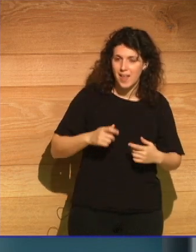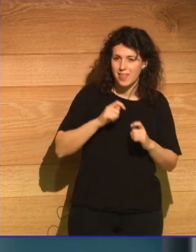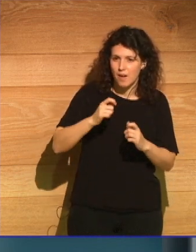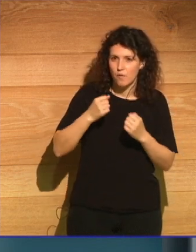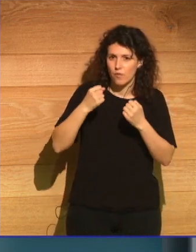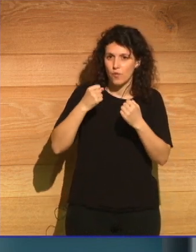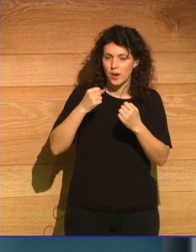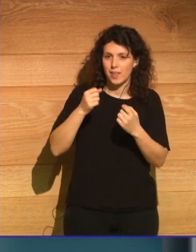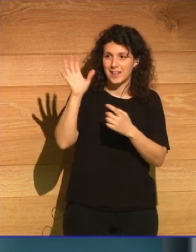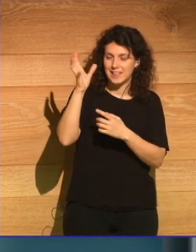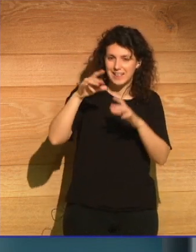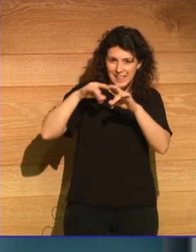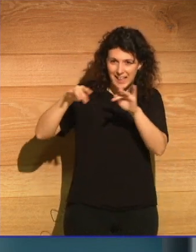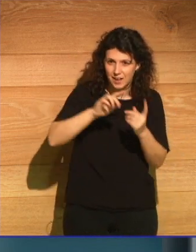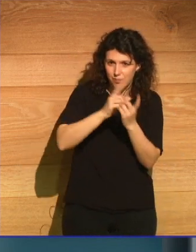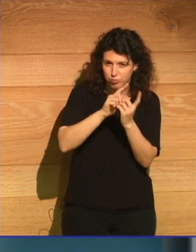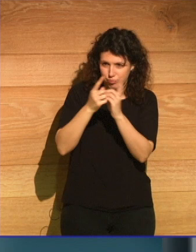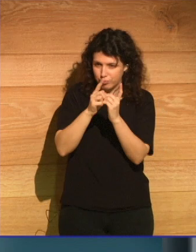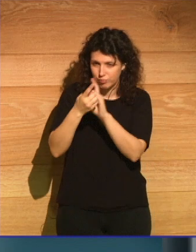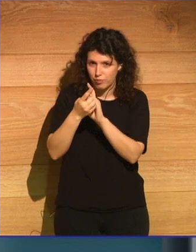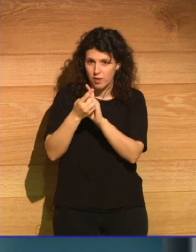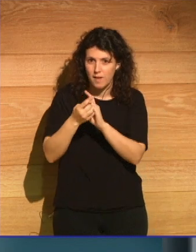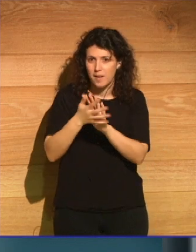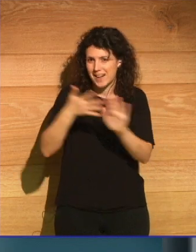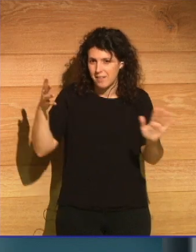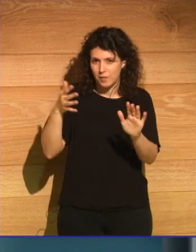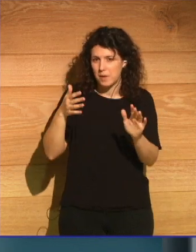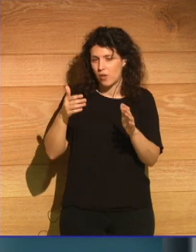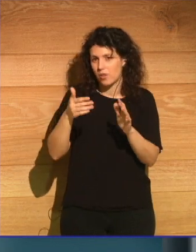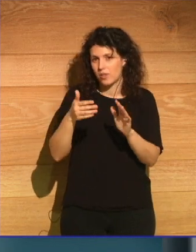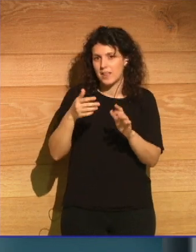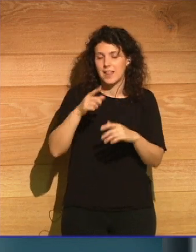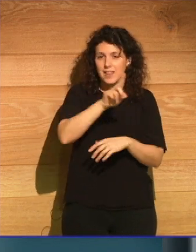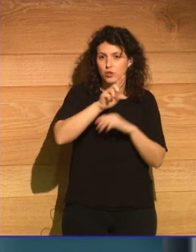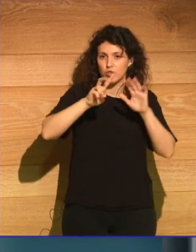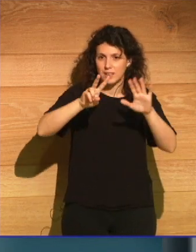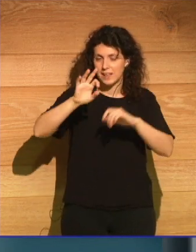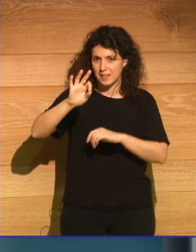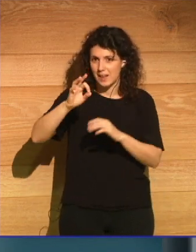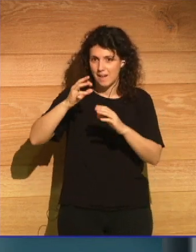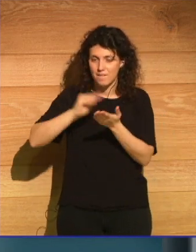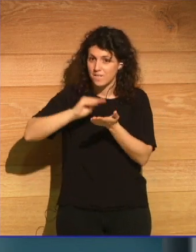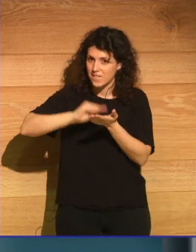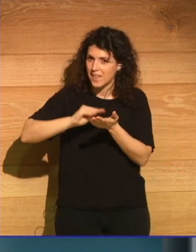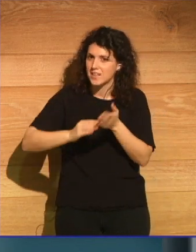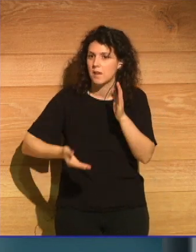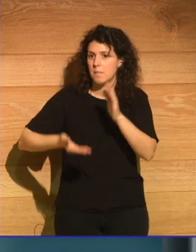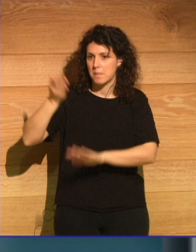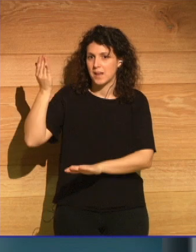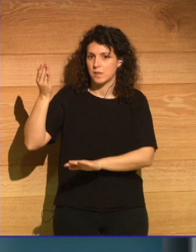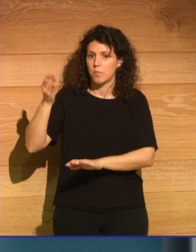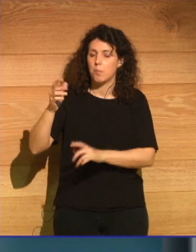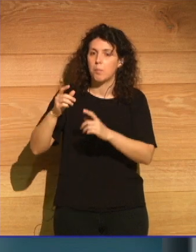en el funcionamiento de la Tierra a una velocidad 170 veces mayor que los provocados por los procesos naturales.